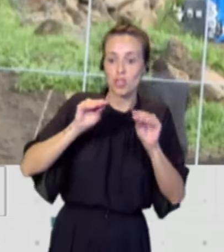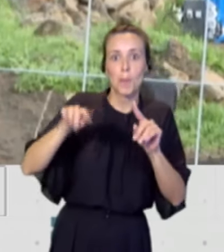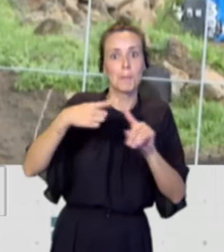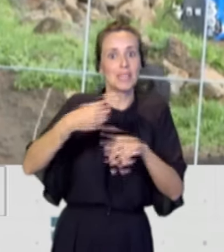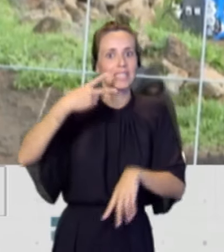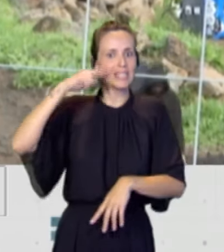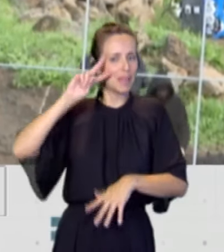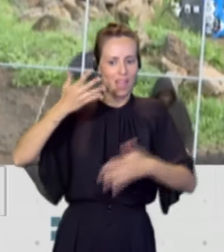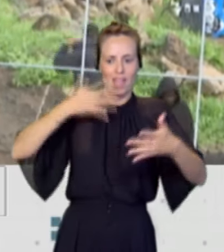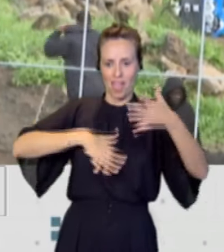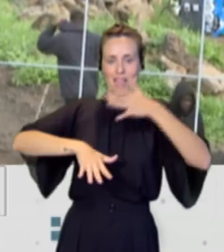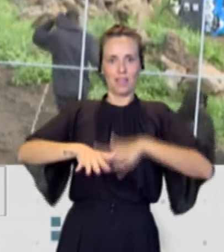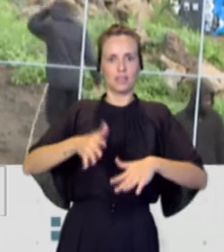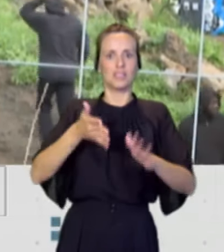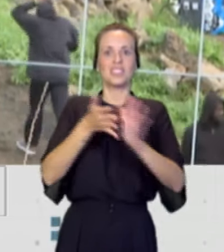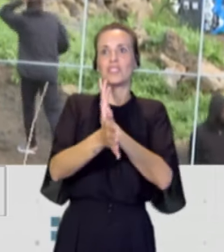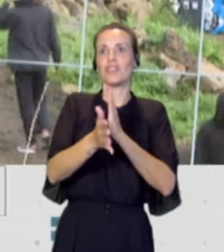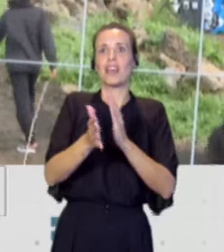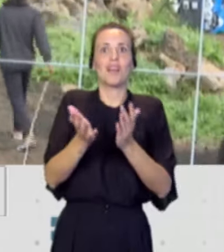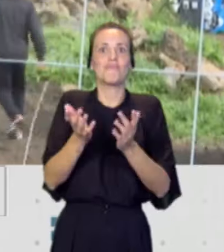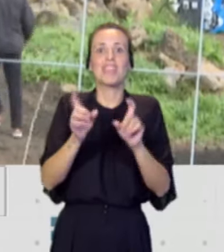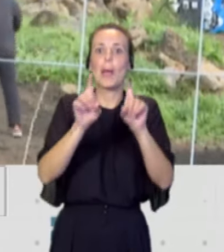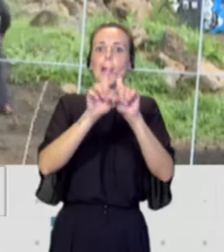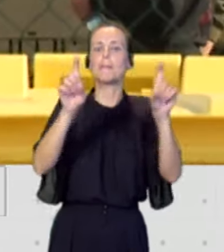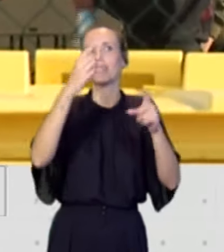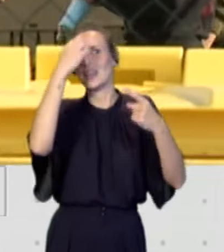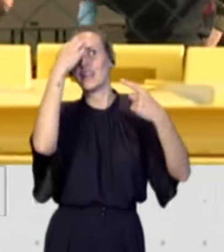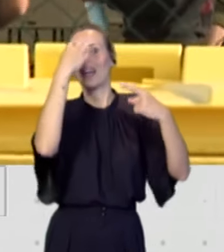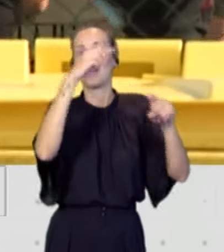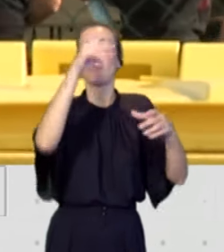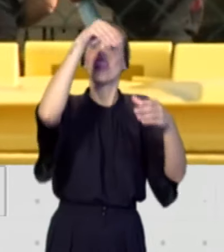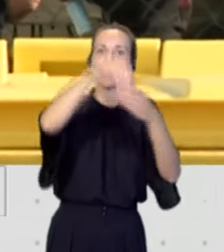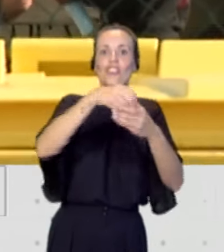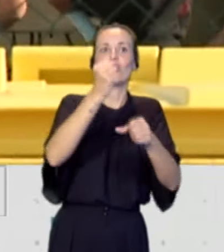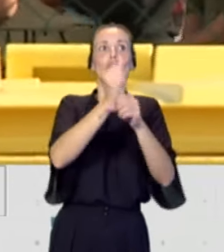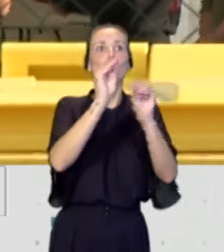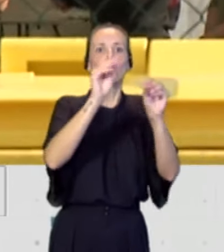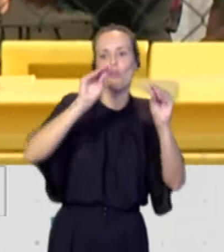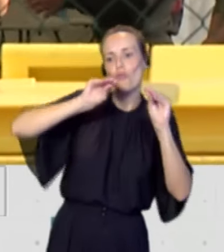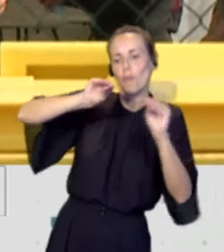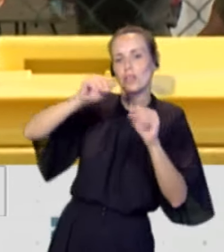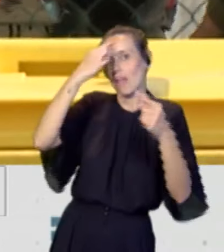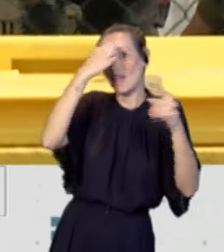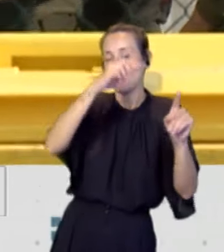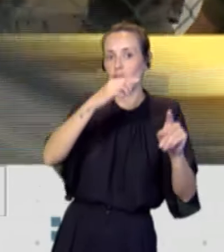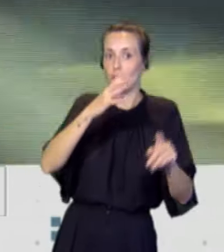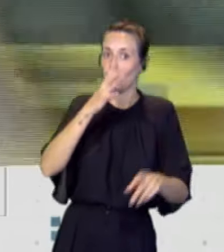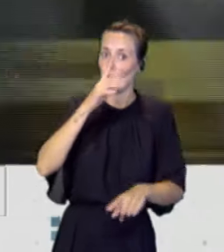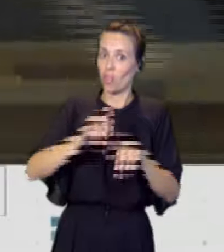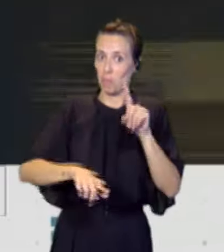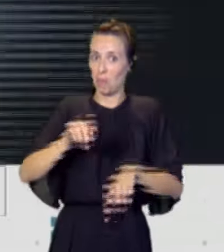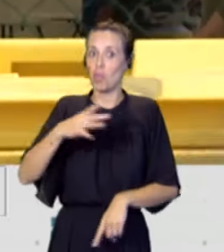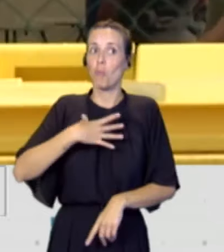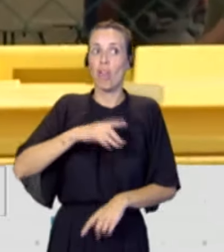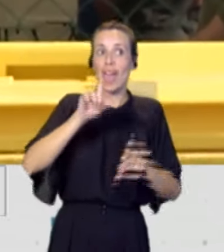No podemos delegar a que sea la empresa la que se encargue de la formación de estos trabajadores, porque muchas veces los intereses son contrarios, el